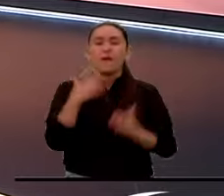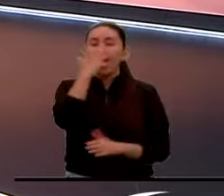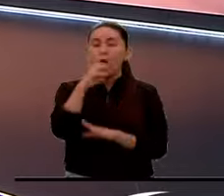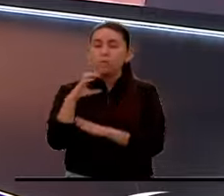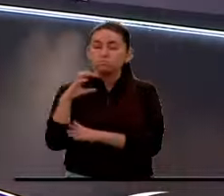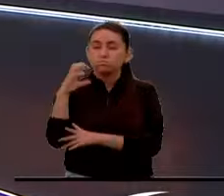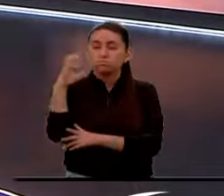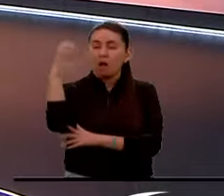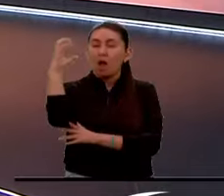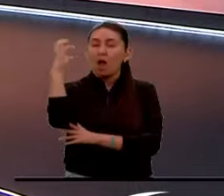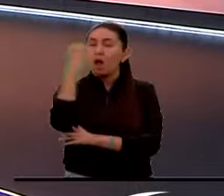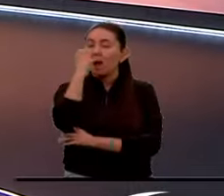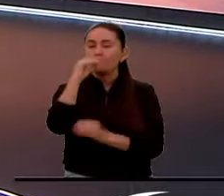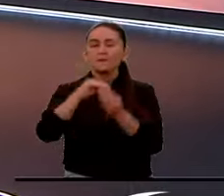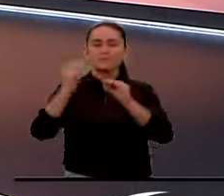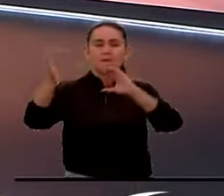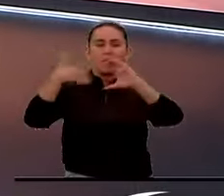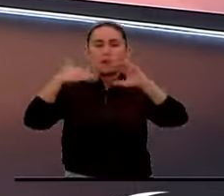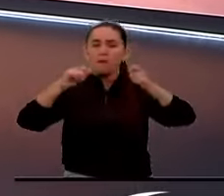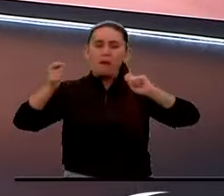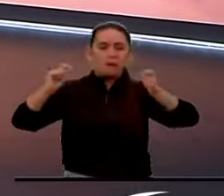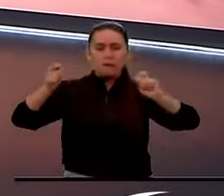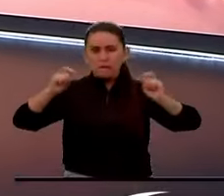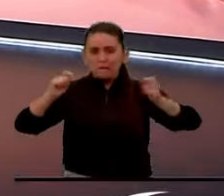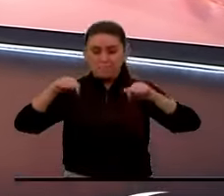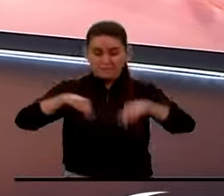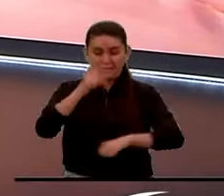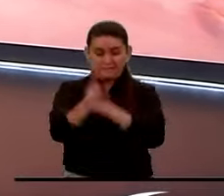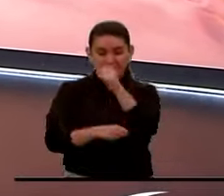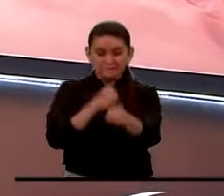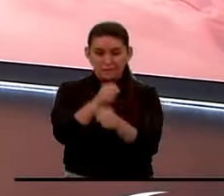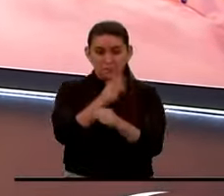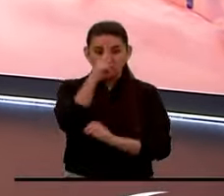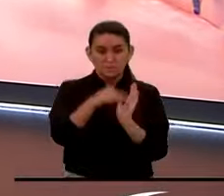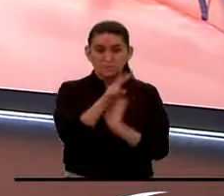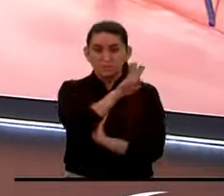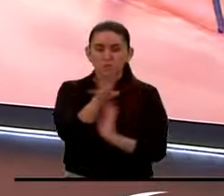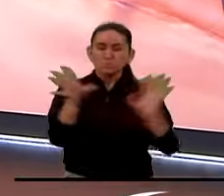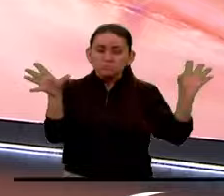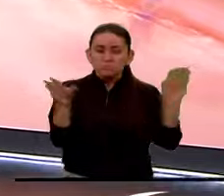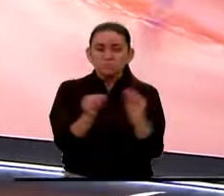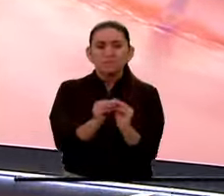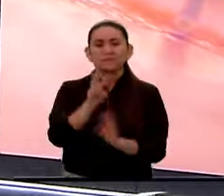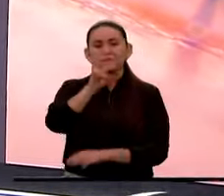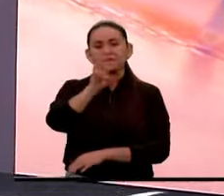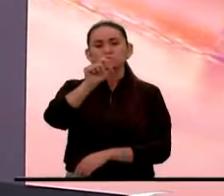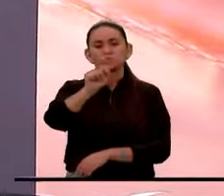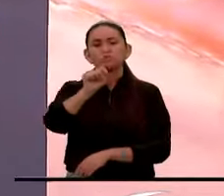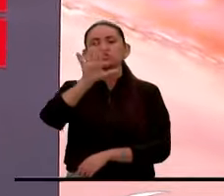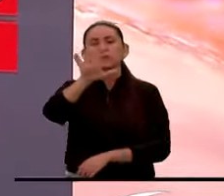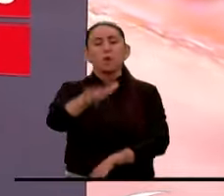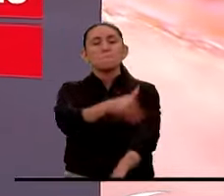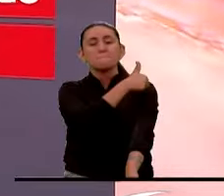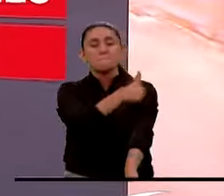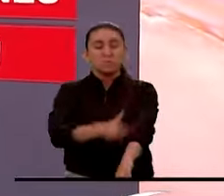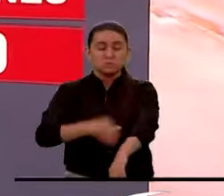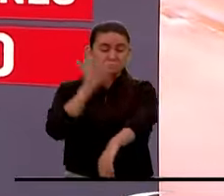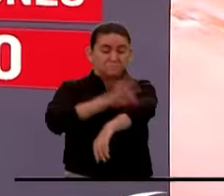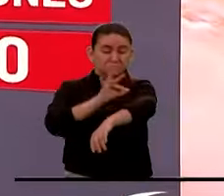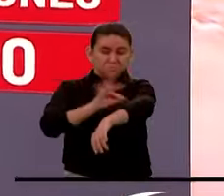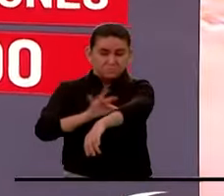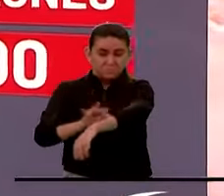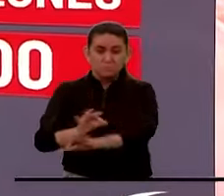cambio climático. En este 2024 ya se han notificado más de 3.5 millones de casos y más de